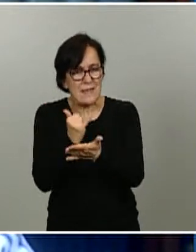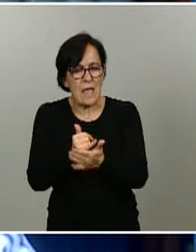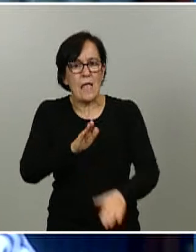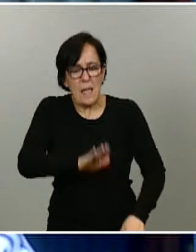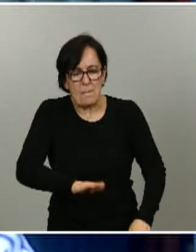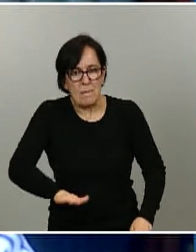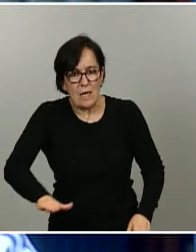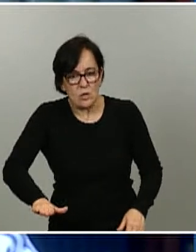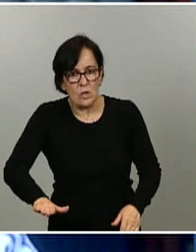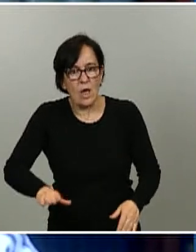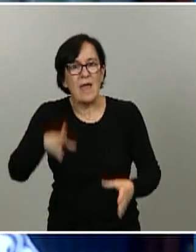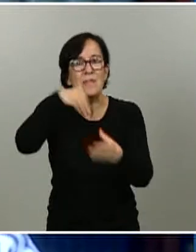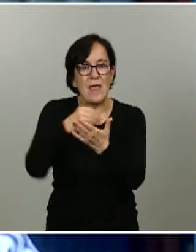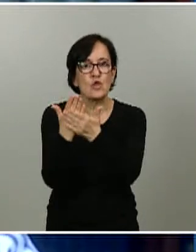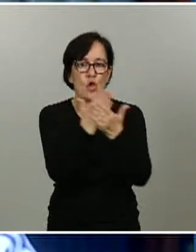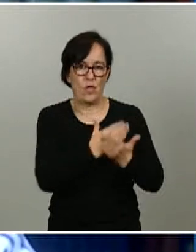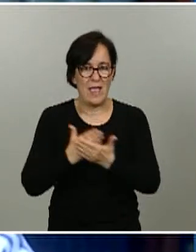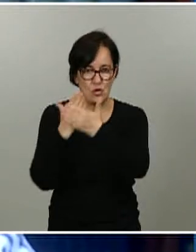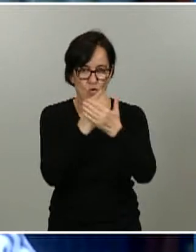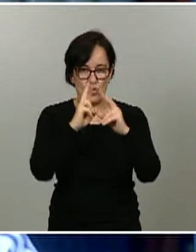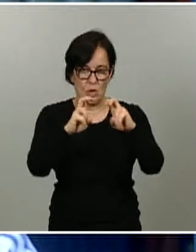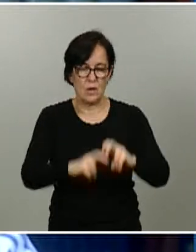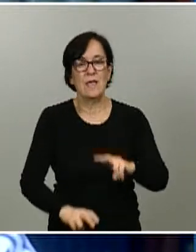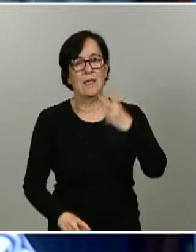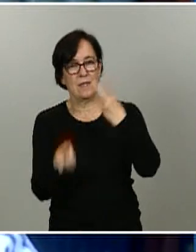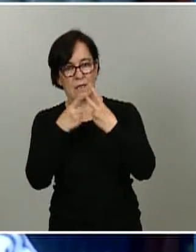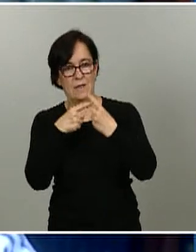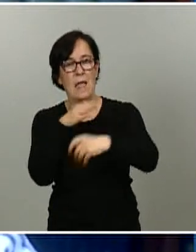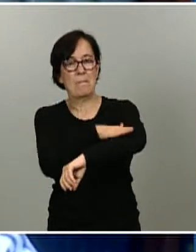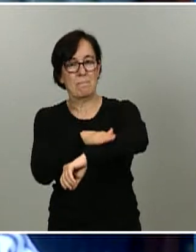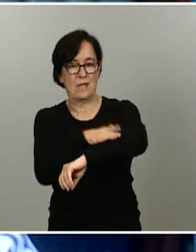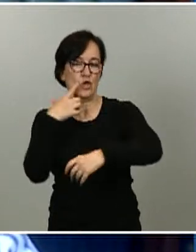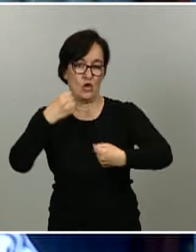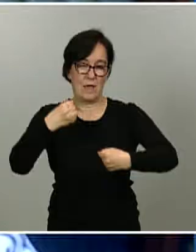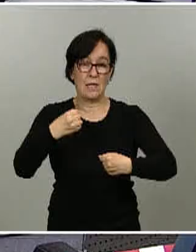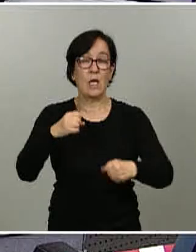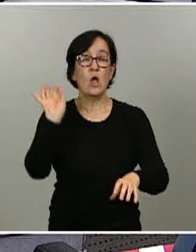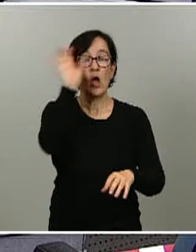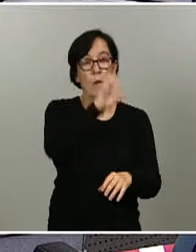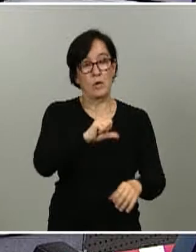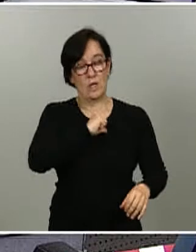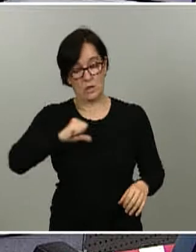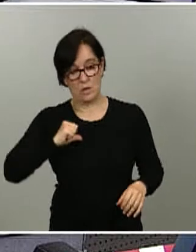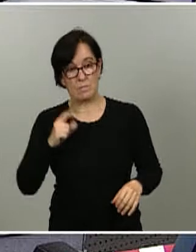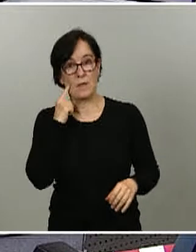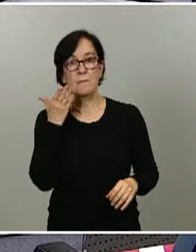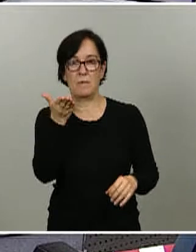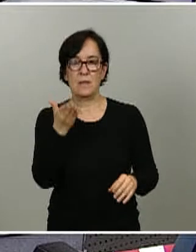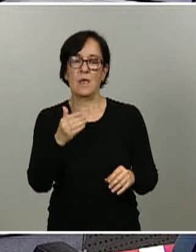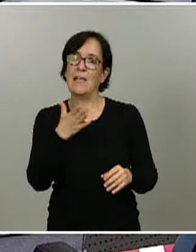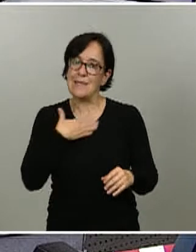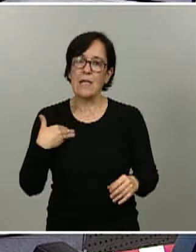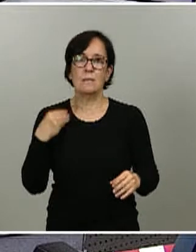de este estudio. Y la segunda pregunta, ministro Illa, las comunidades autónomas están pidiendo entrar en fase 1